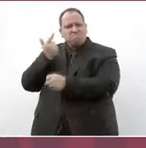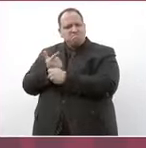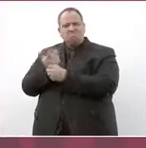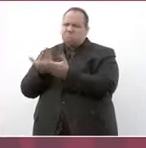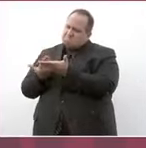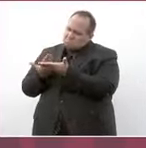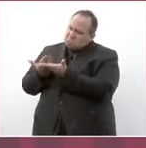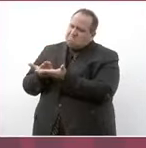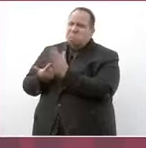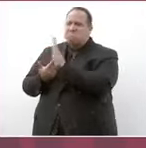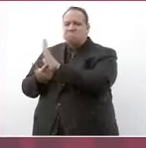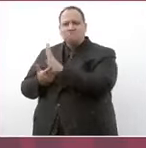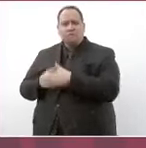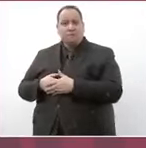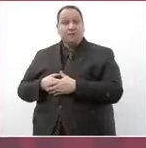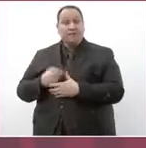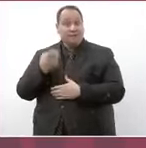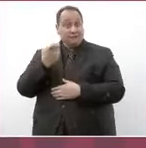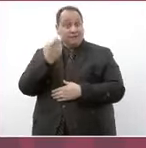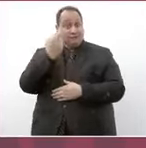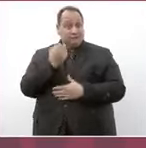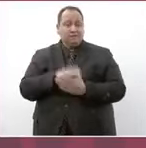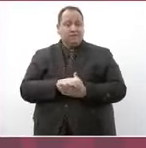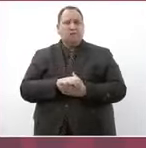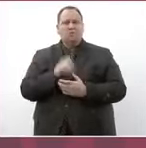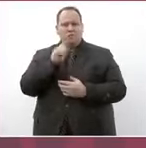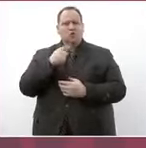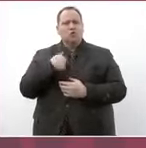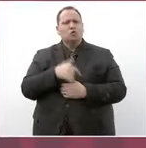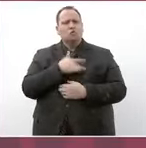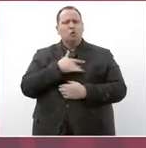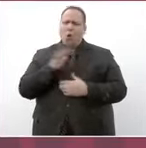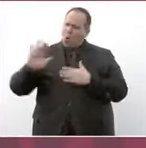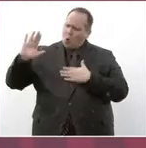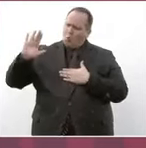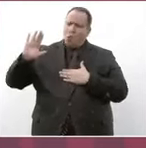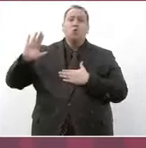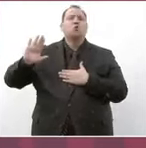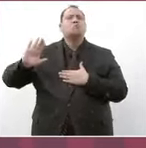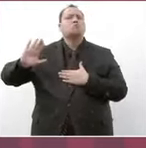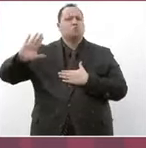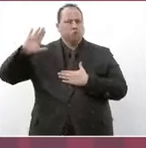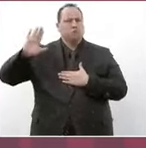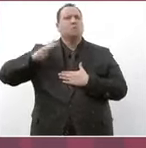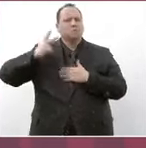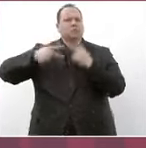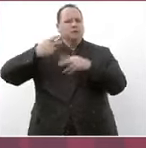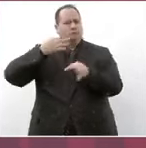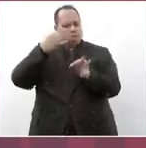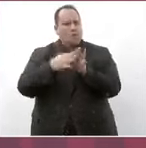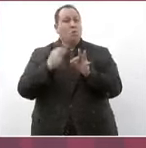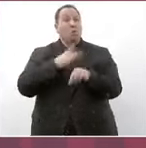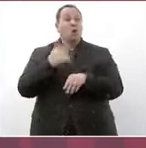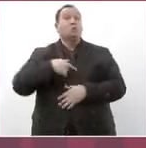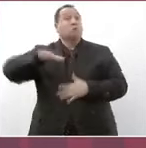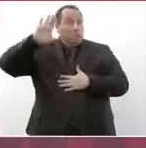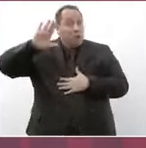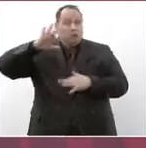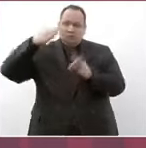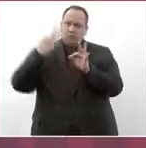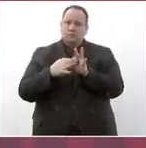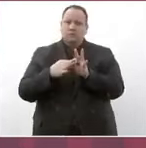y por eso también he hecho el compromiso y lo voy a cumplir porque soy un hombre de palabra